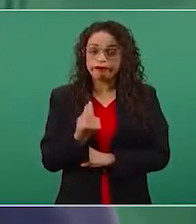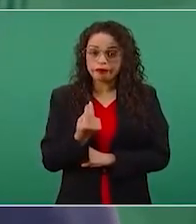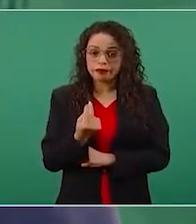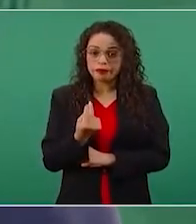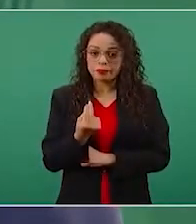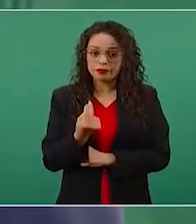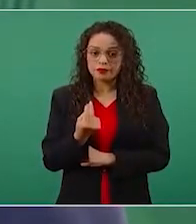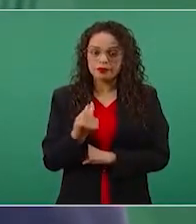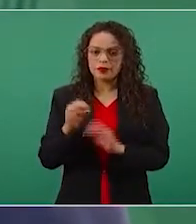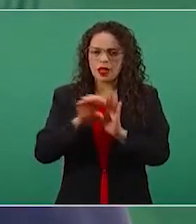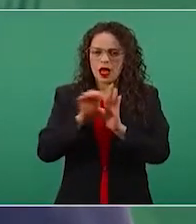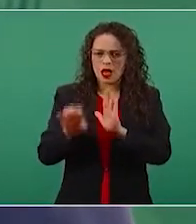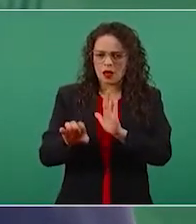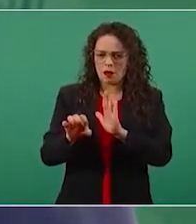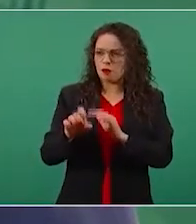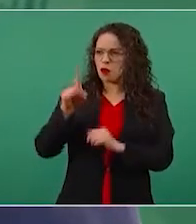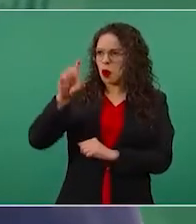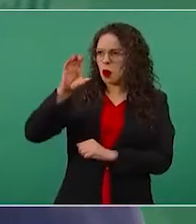como Costa Rica